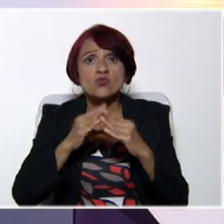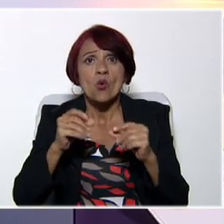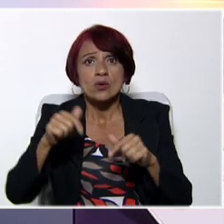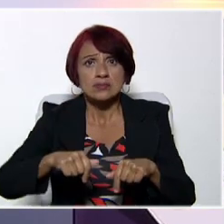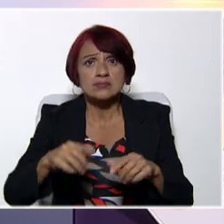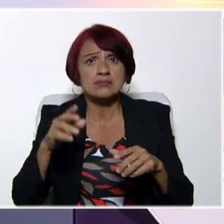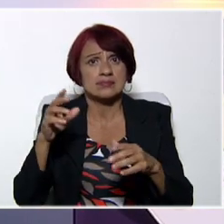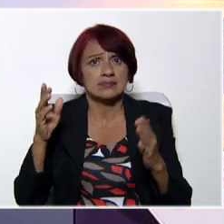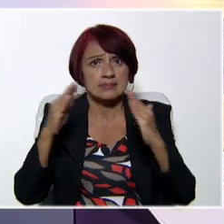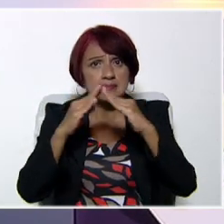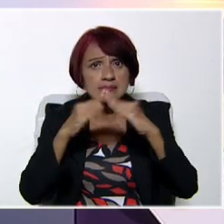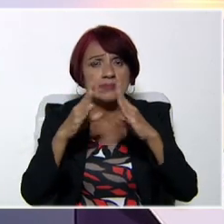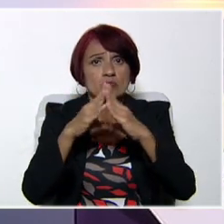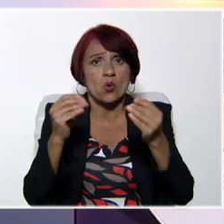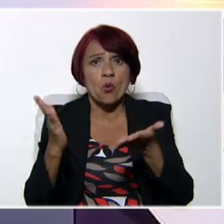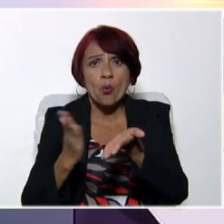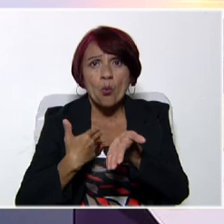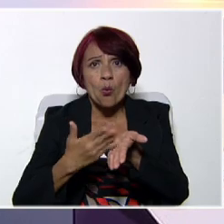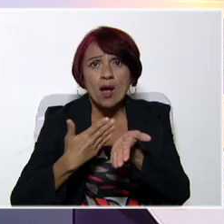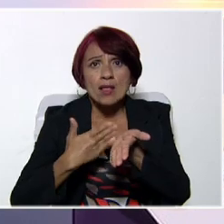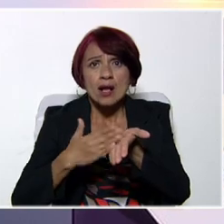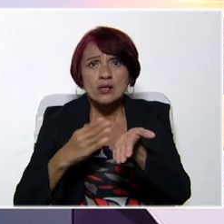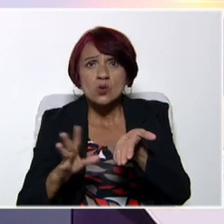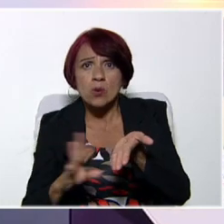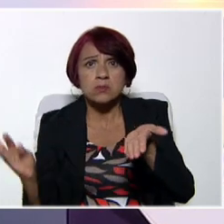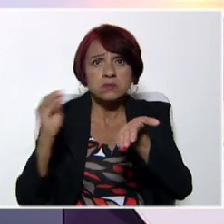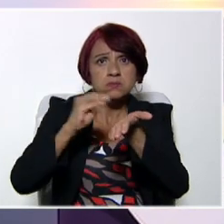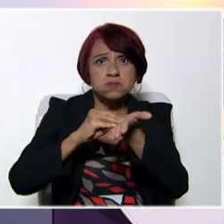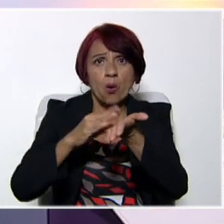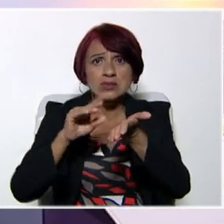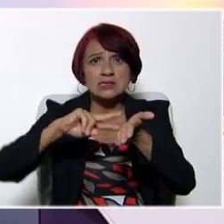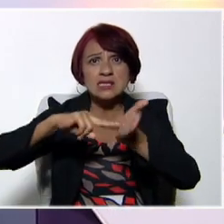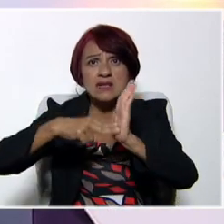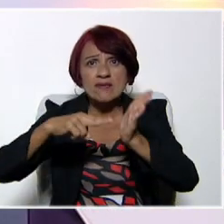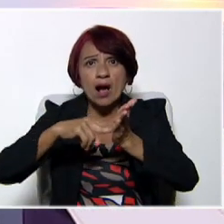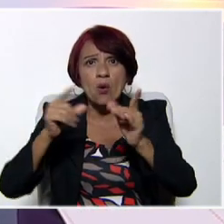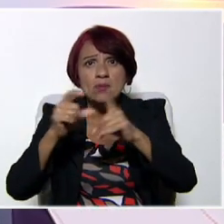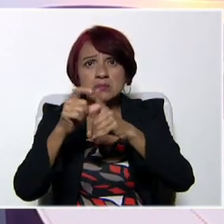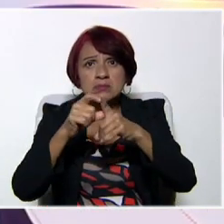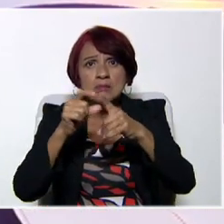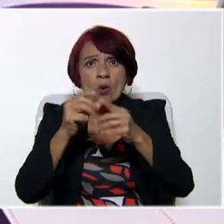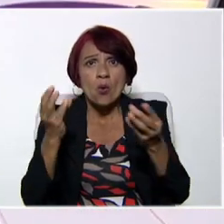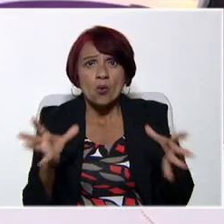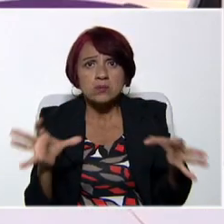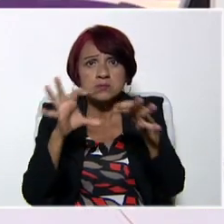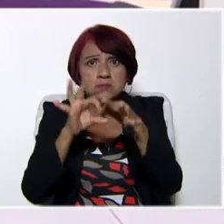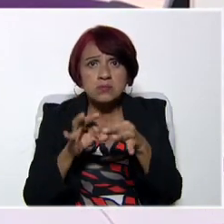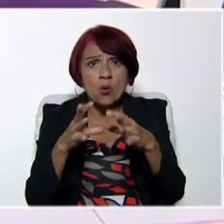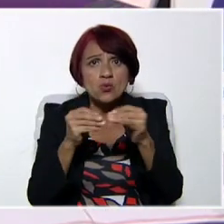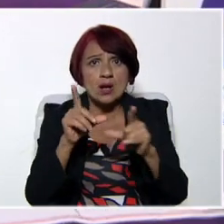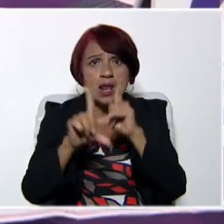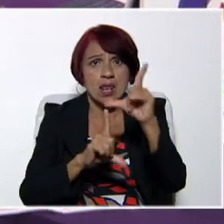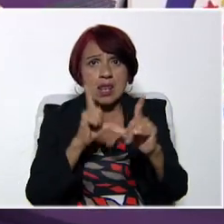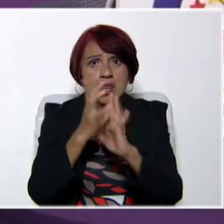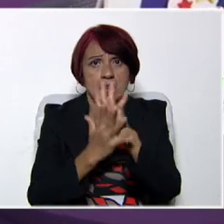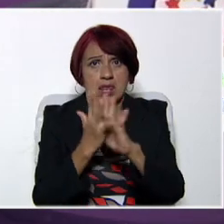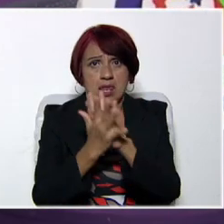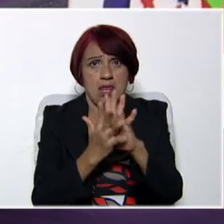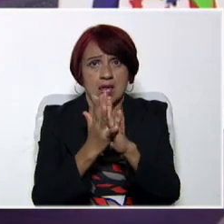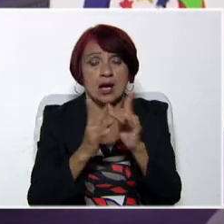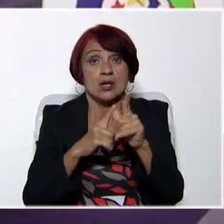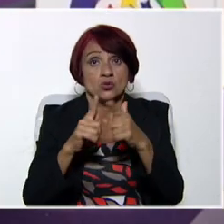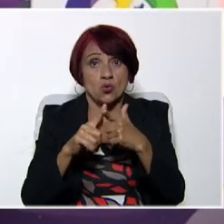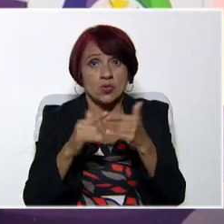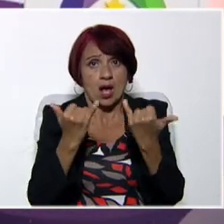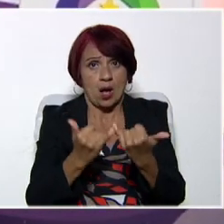podamos llevar ese cuaderno con el significado de cada una de esas palabras conjuntamente con la lengua de señas. Vamos